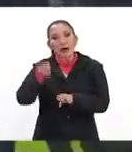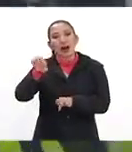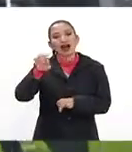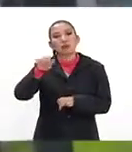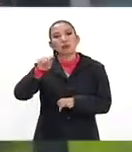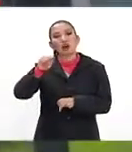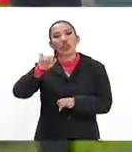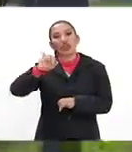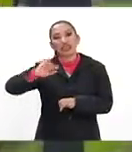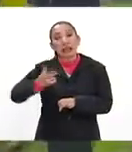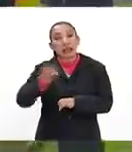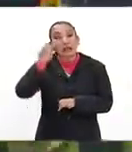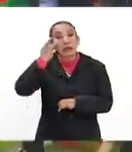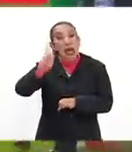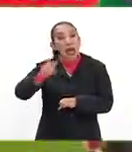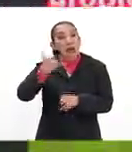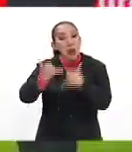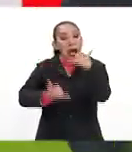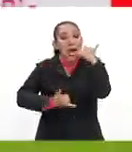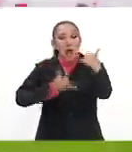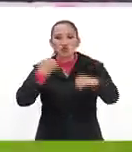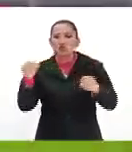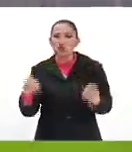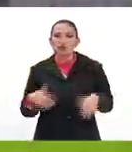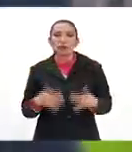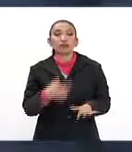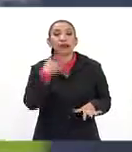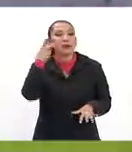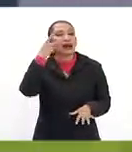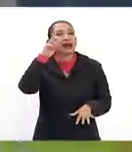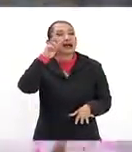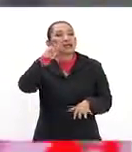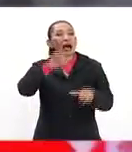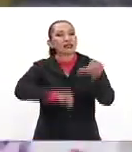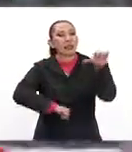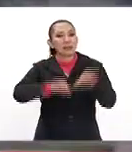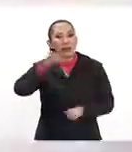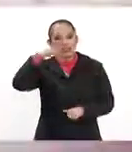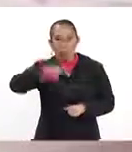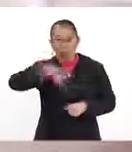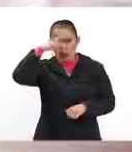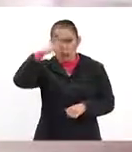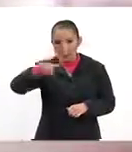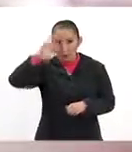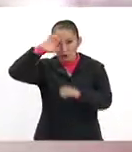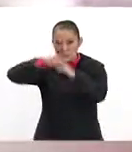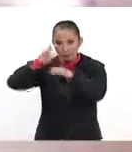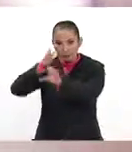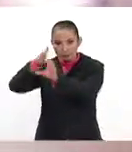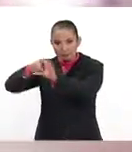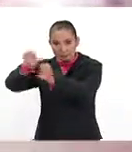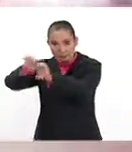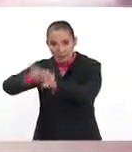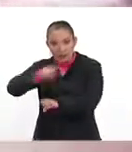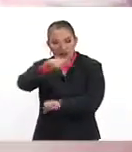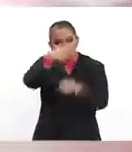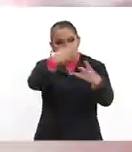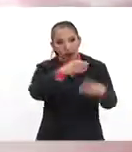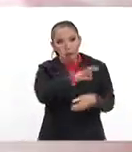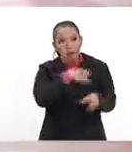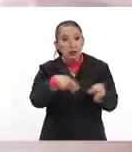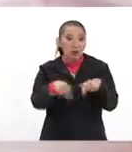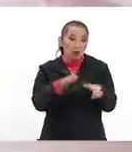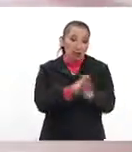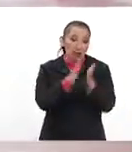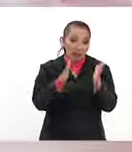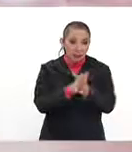Sporting en lo que se espera que sea un juegazo. Vamos a revisar más actividad de mexicanos en Europa. Estos son los futbolistas que podrían tener